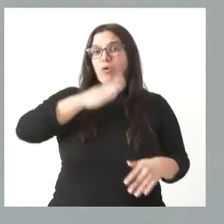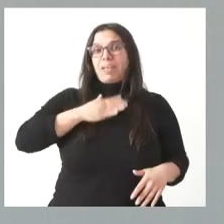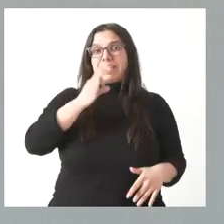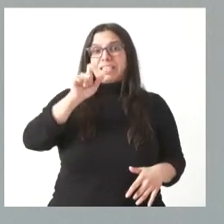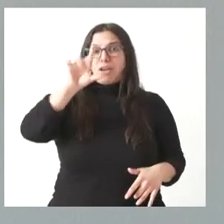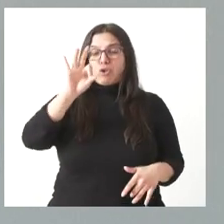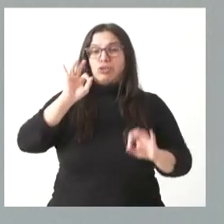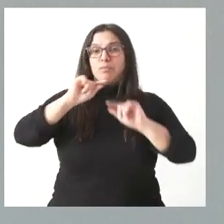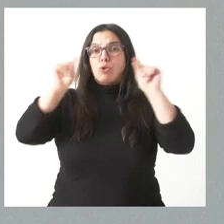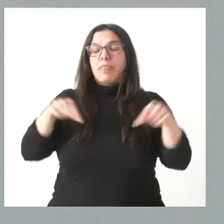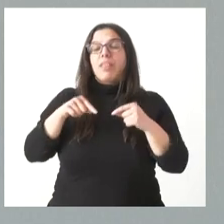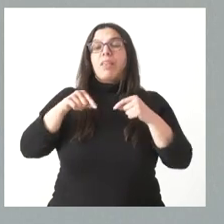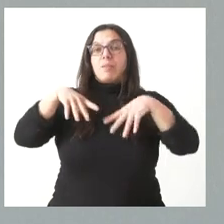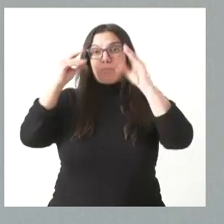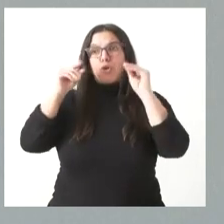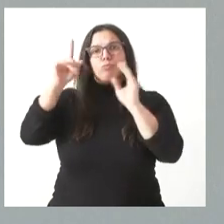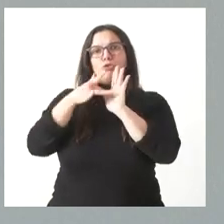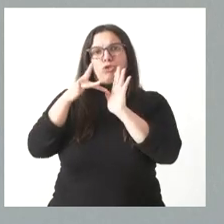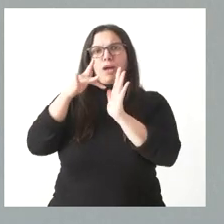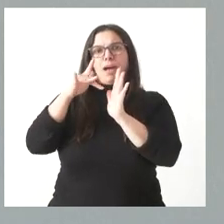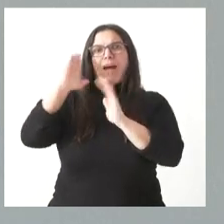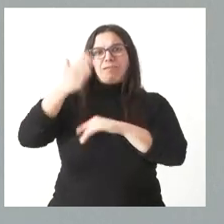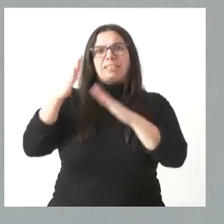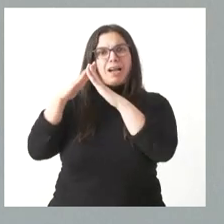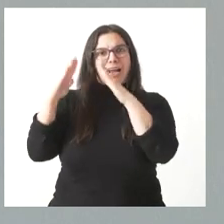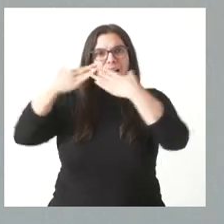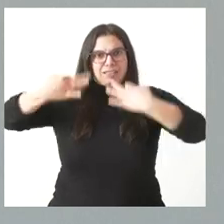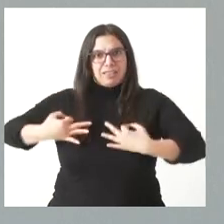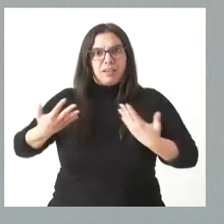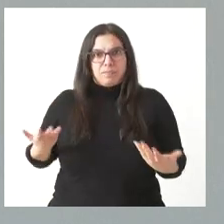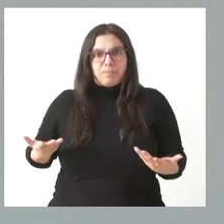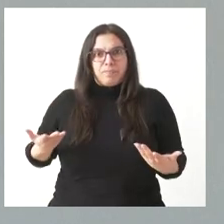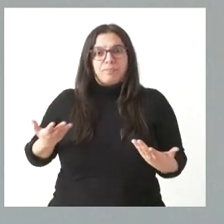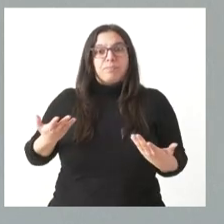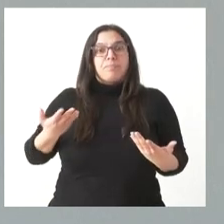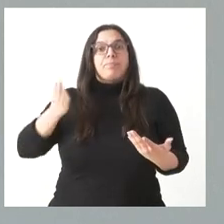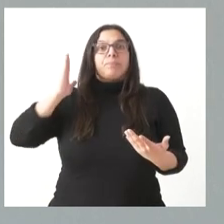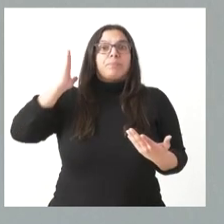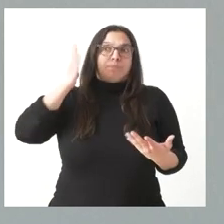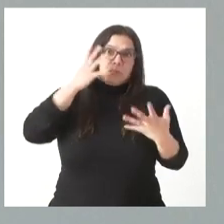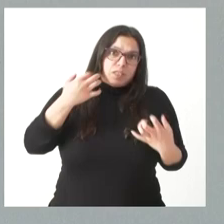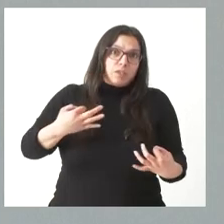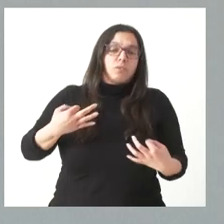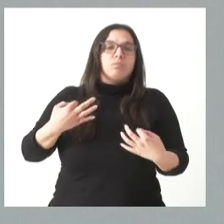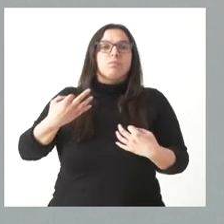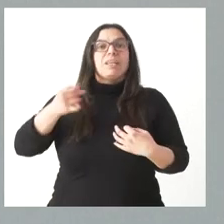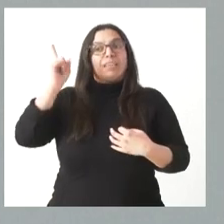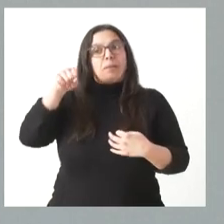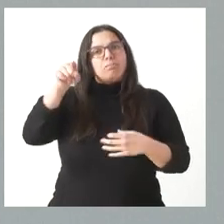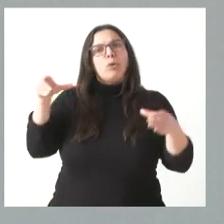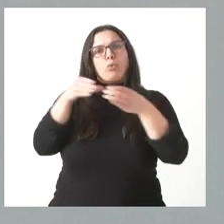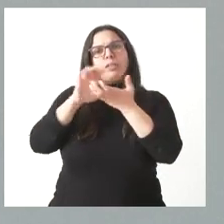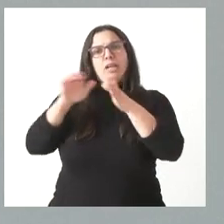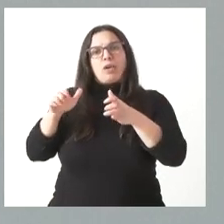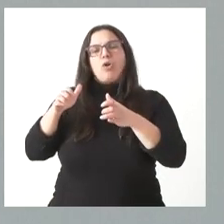en la provincia de Burgos, y que algunas viviendas tuvieron un impacto muy serio y también ahí la Junta de Castilla y una